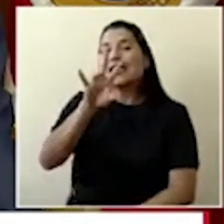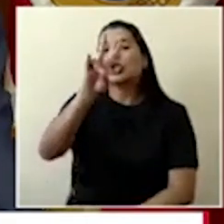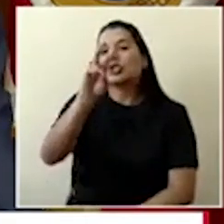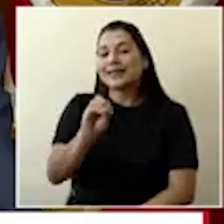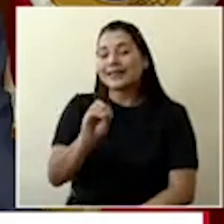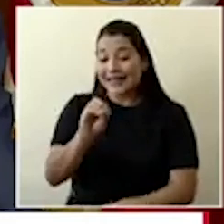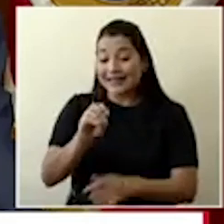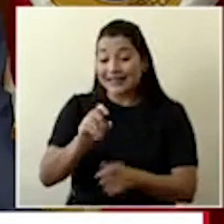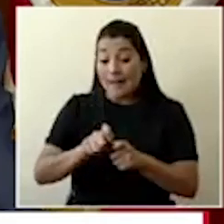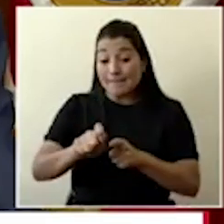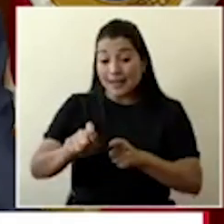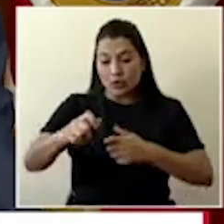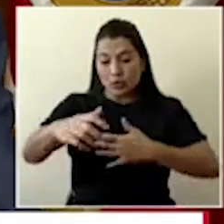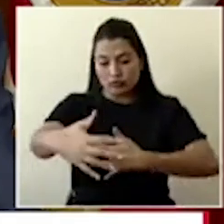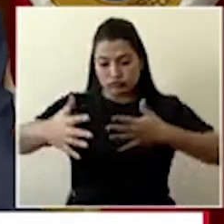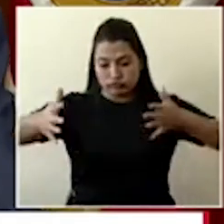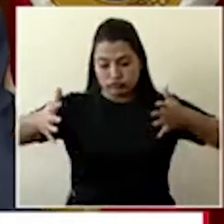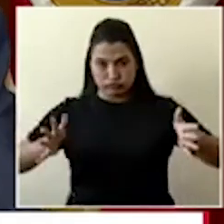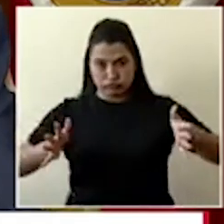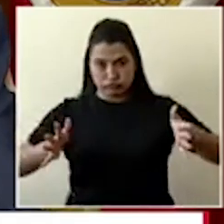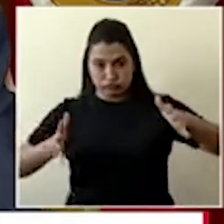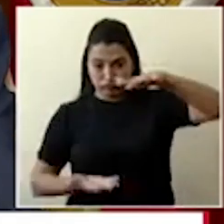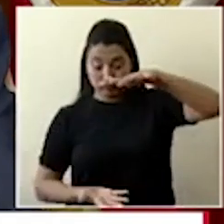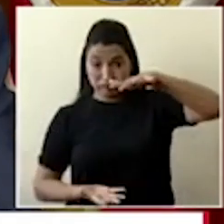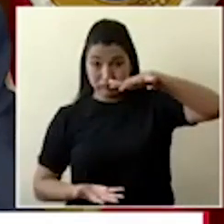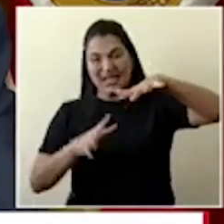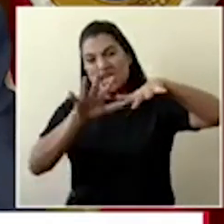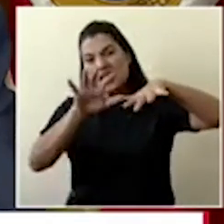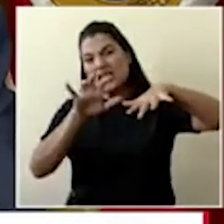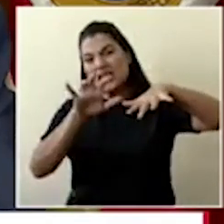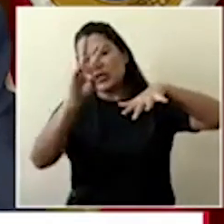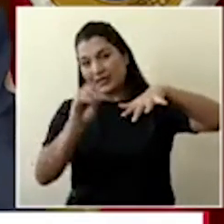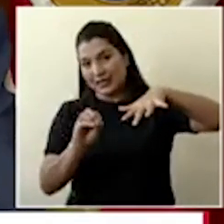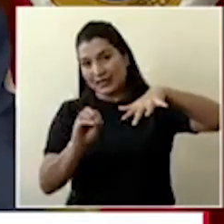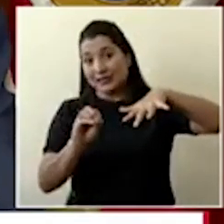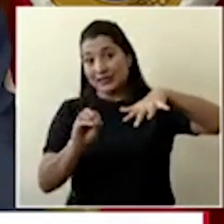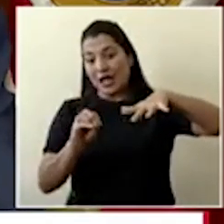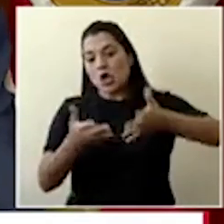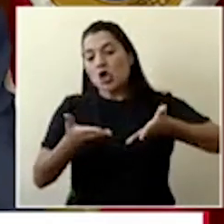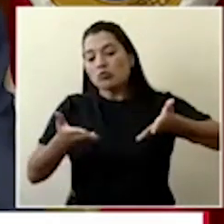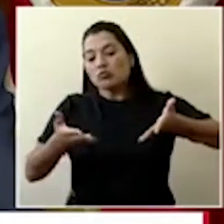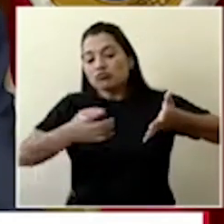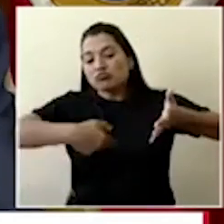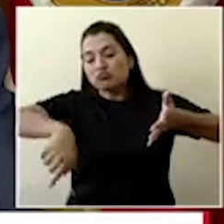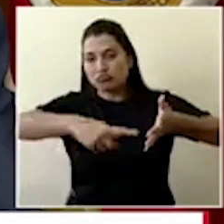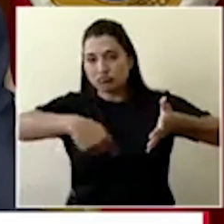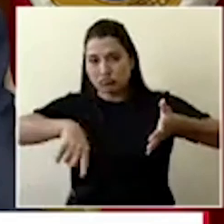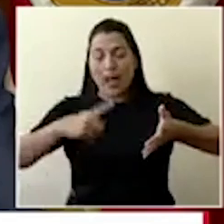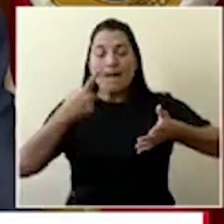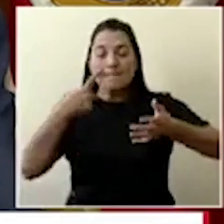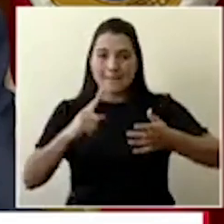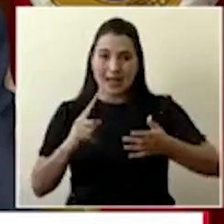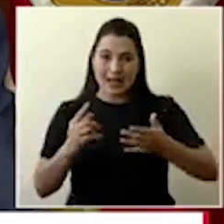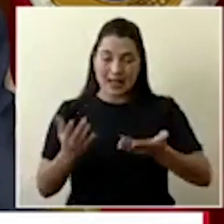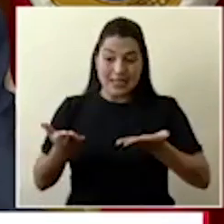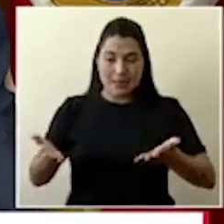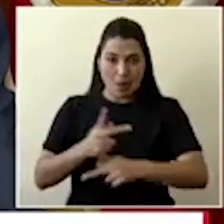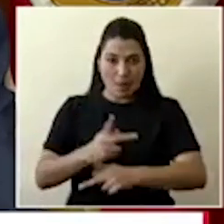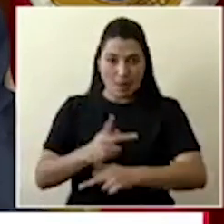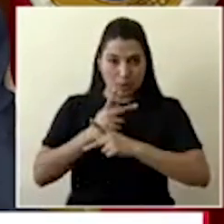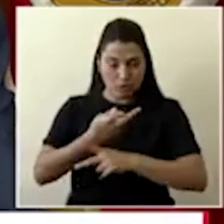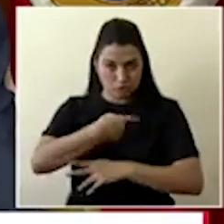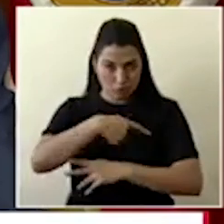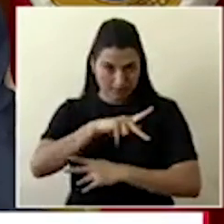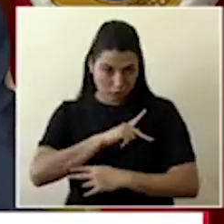insumos que vienen a nuestro país para equipo de protección personal. Como ya se había anunciado, esto